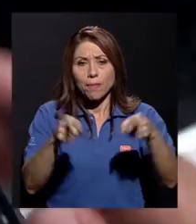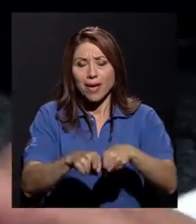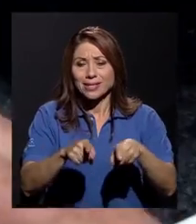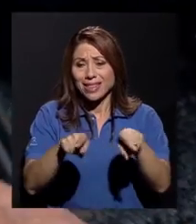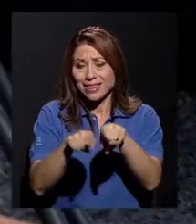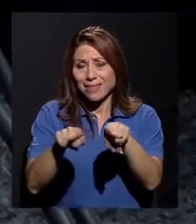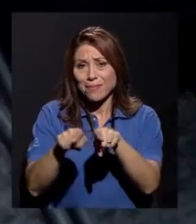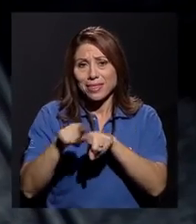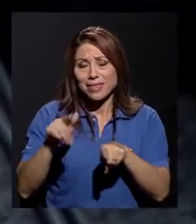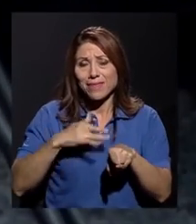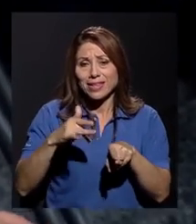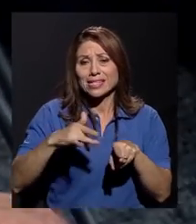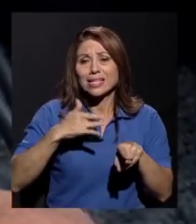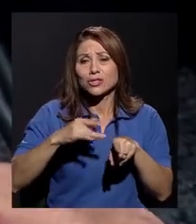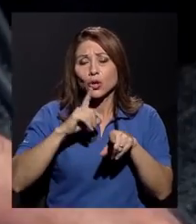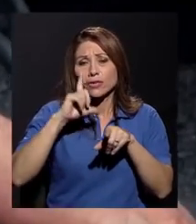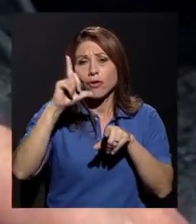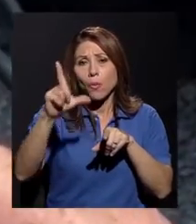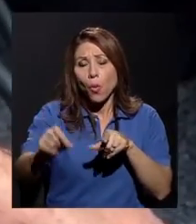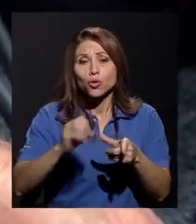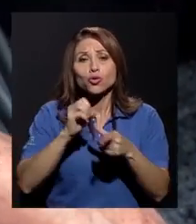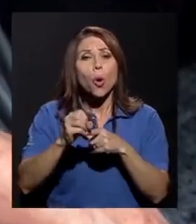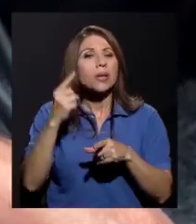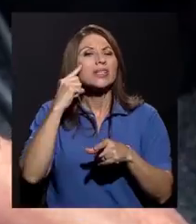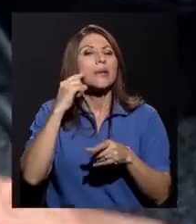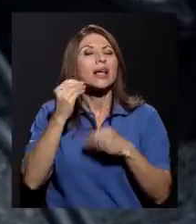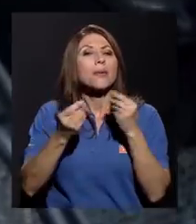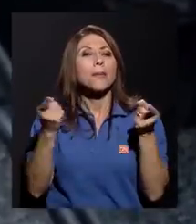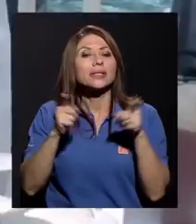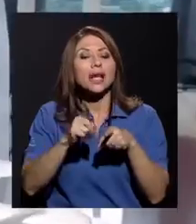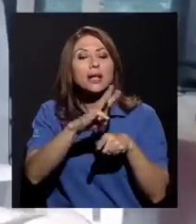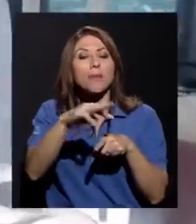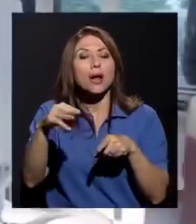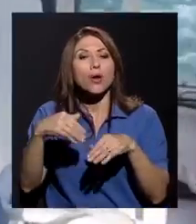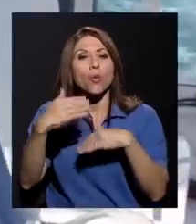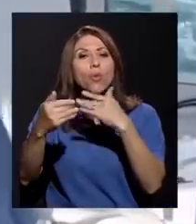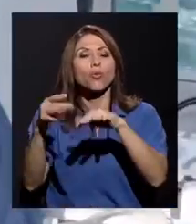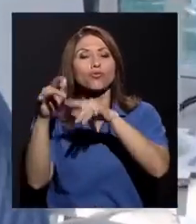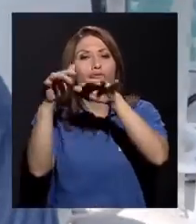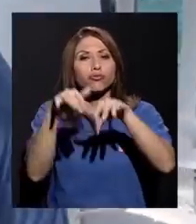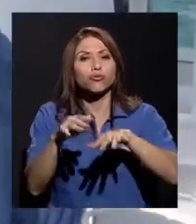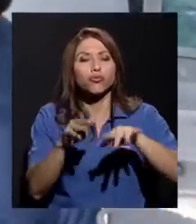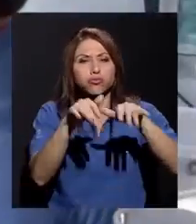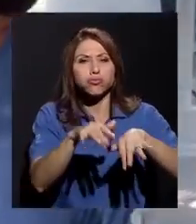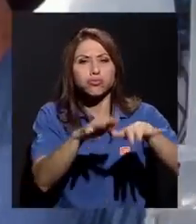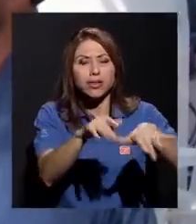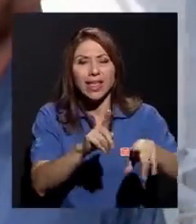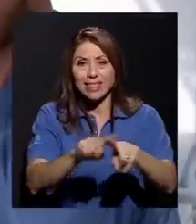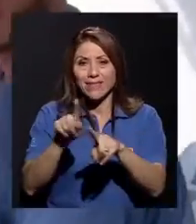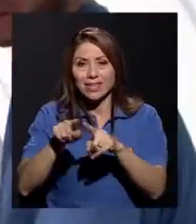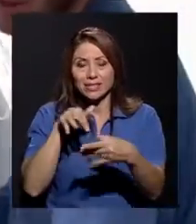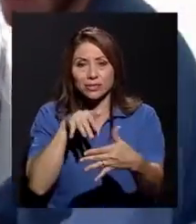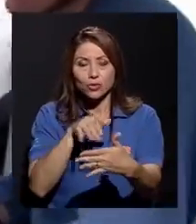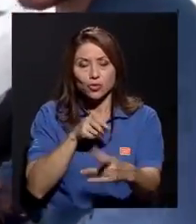remotos, pronóstico de oleaje, estudios de impacto ambiental, y cosas así que nos han